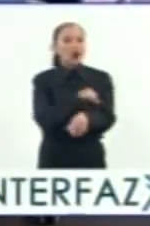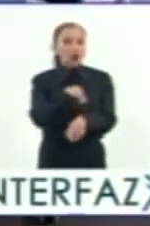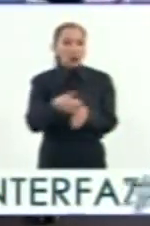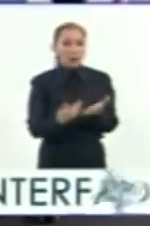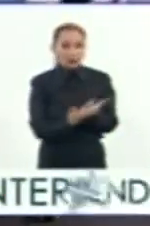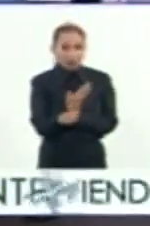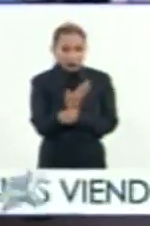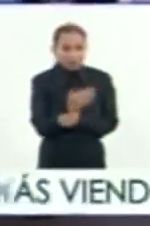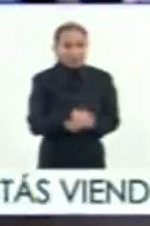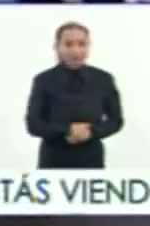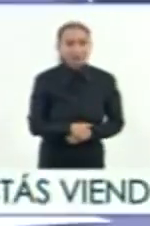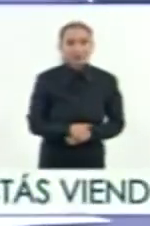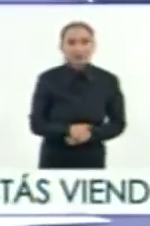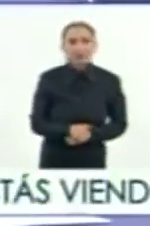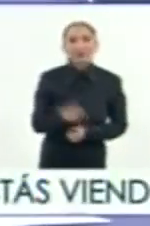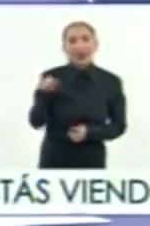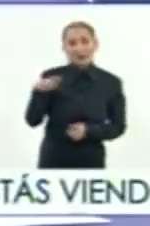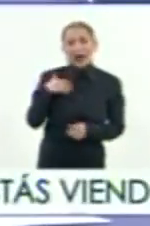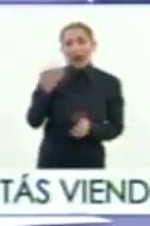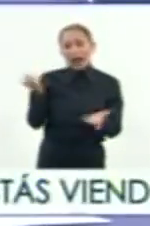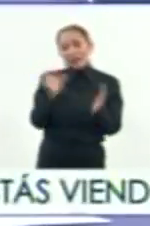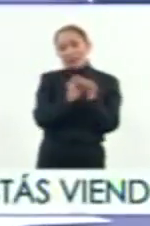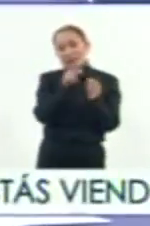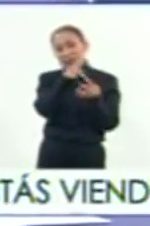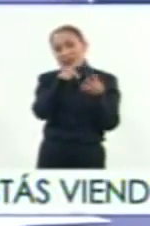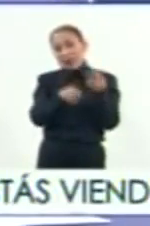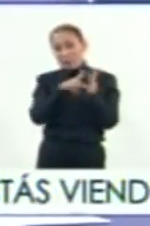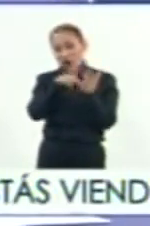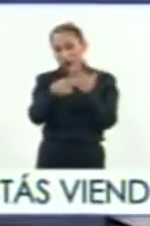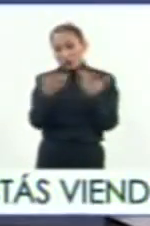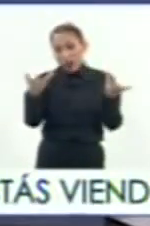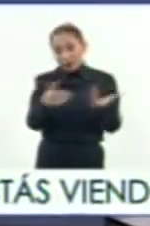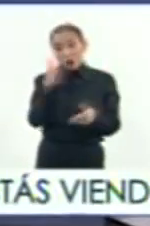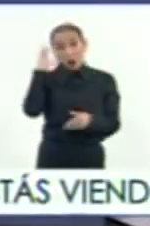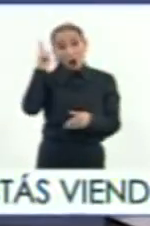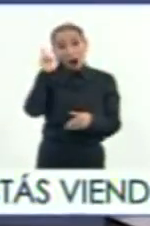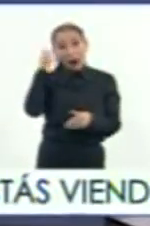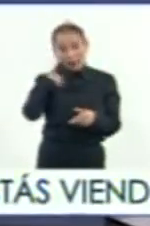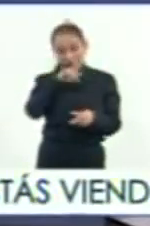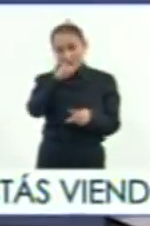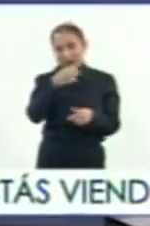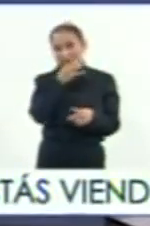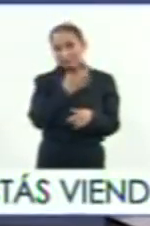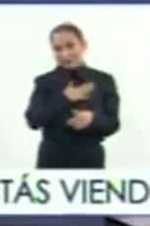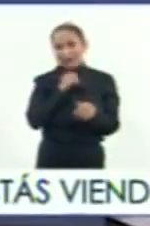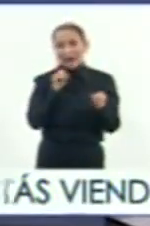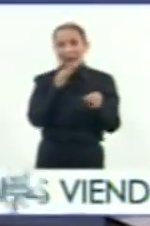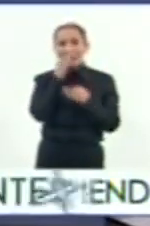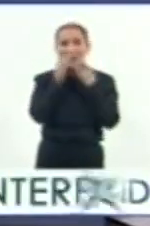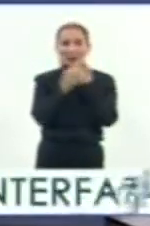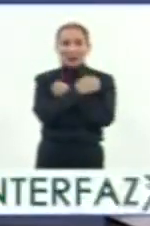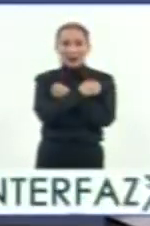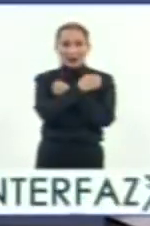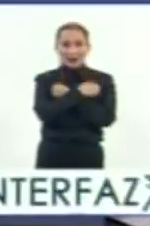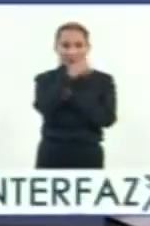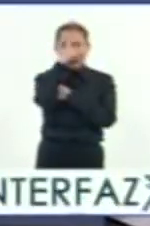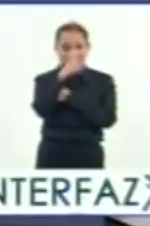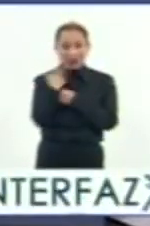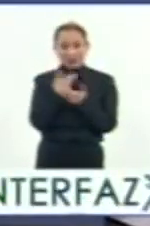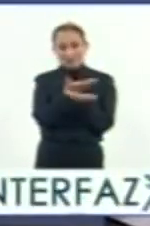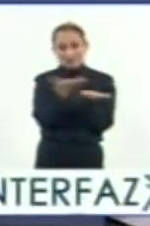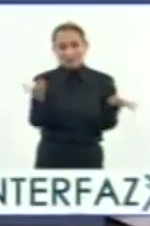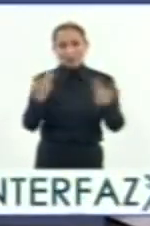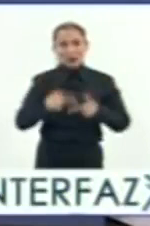mañana y pues ahí ya nos comentaste varios proyectos que han hecho que ojalá nos los puedan compartir para la Agencia Informativa de Educación de México y poderlos precisamente